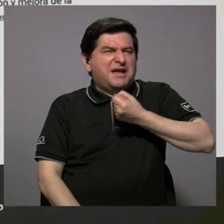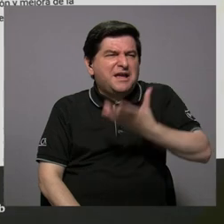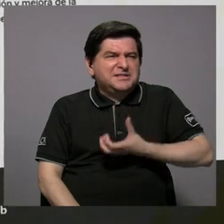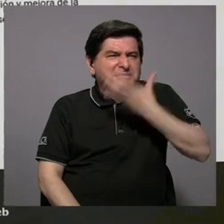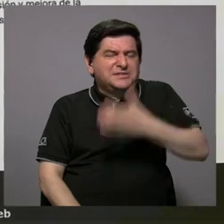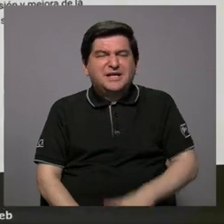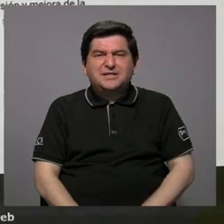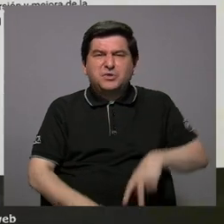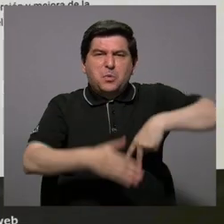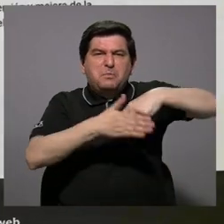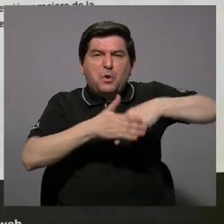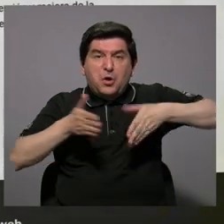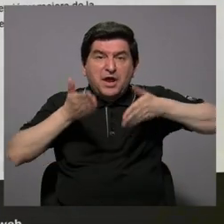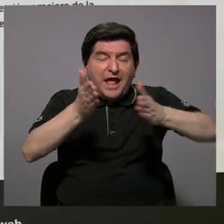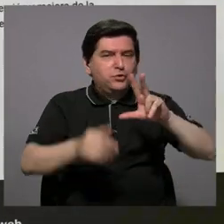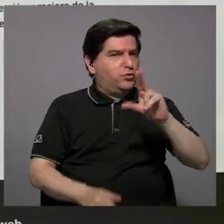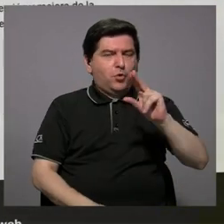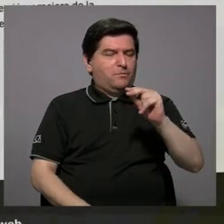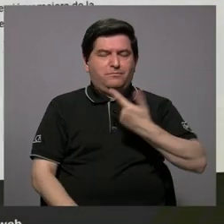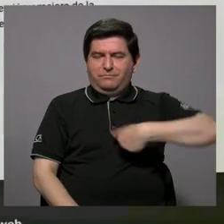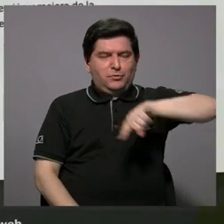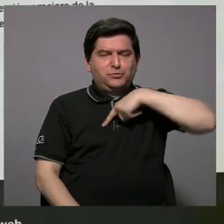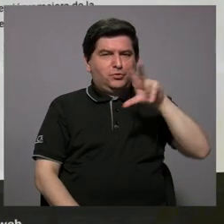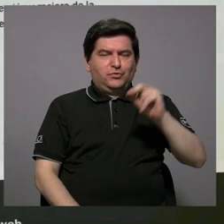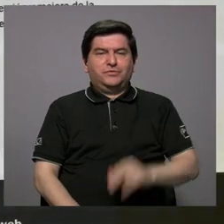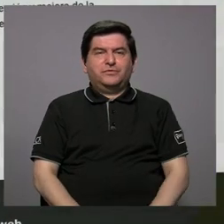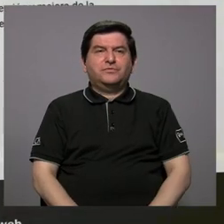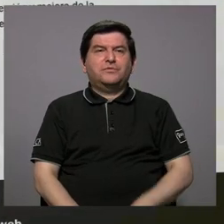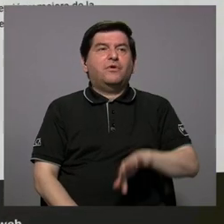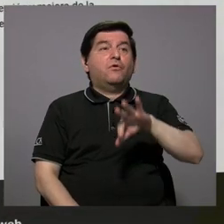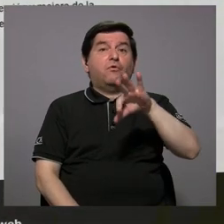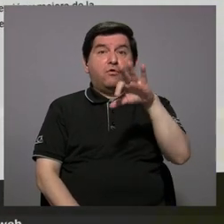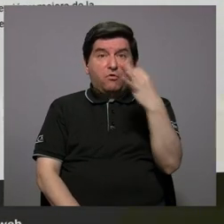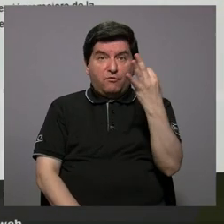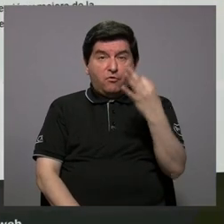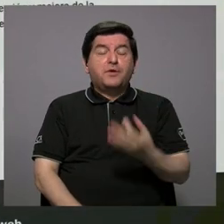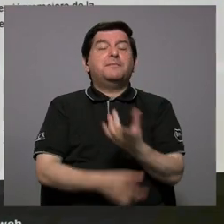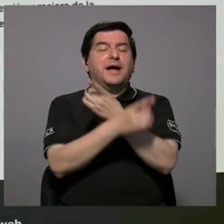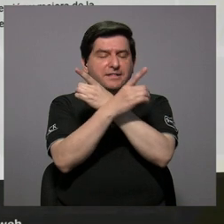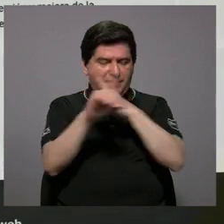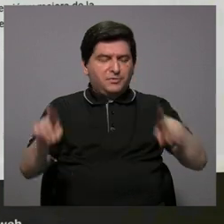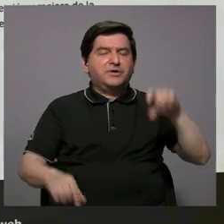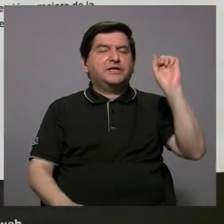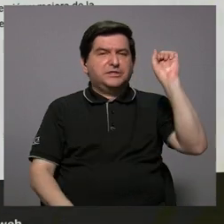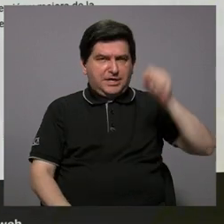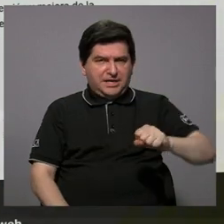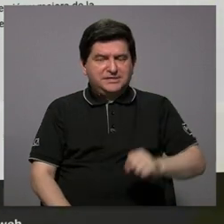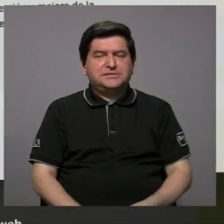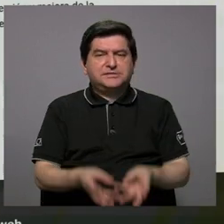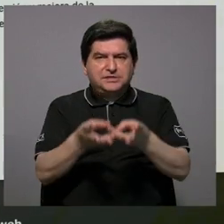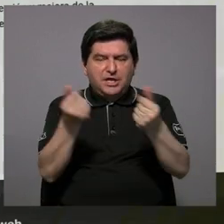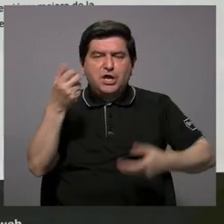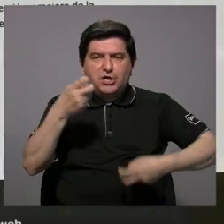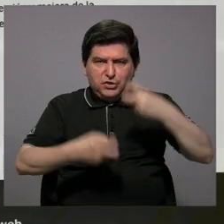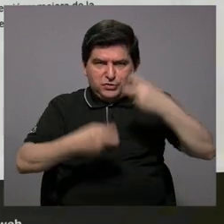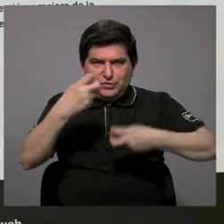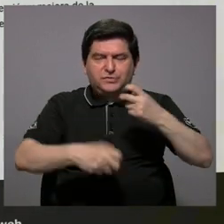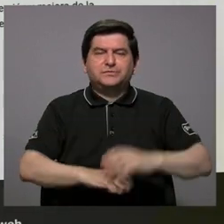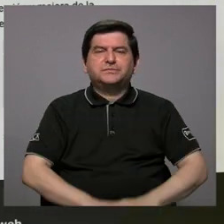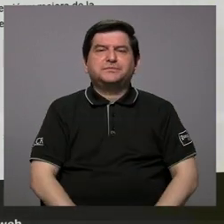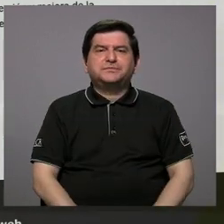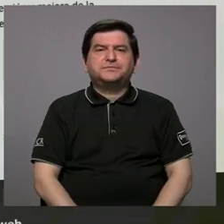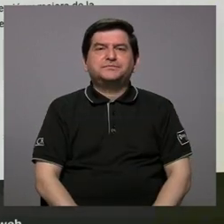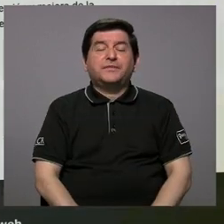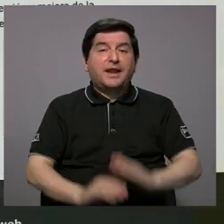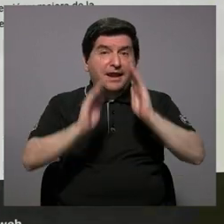cerrando calles, esa no es la idea del comité, es de la forma más democrática resolver el problema. Y bueno,